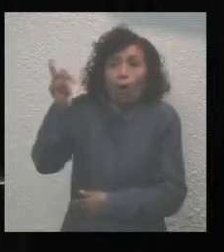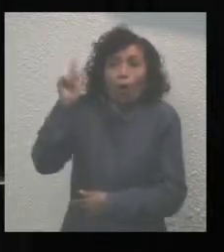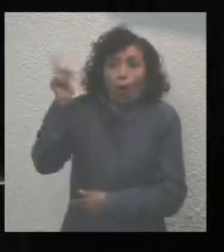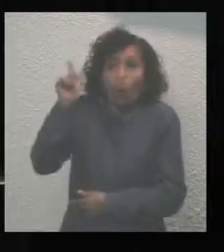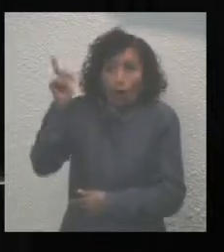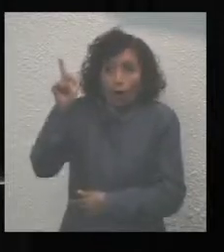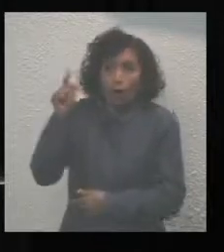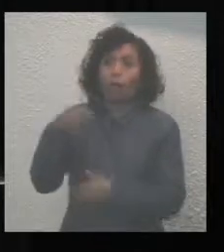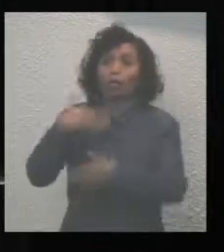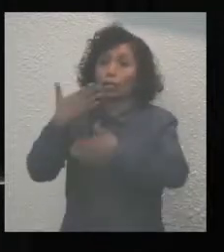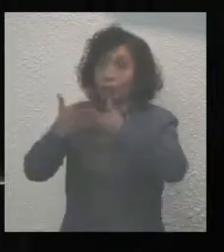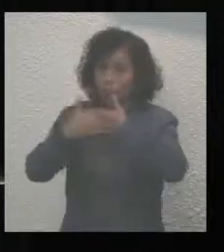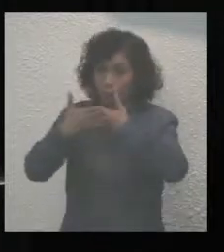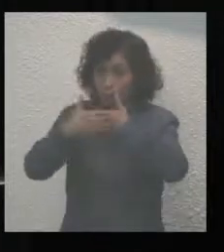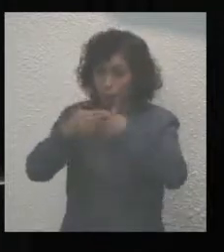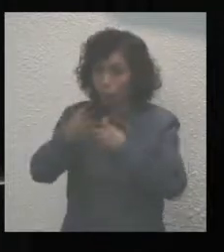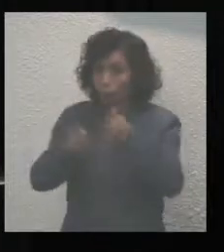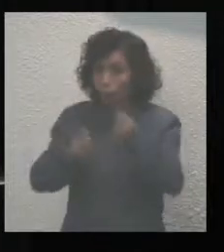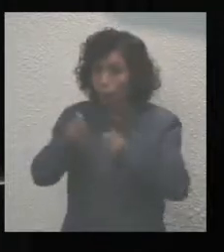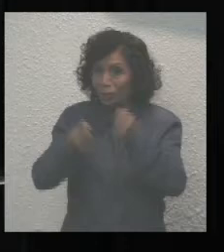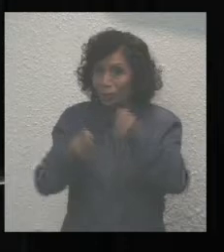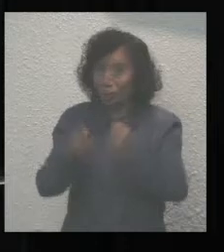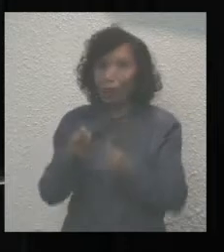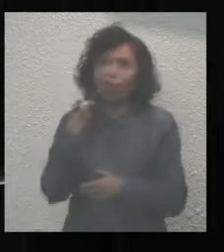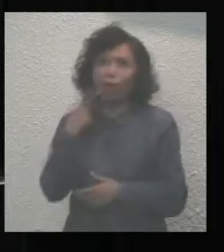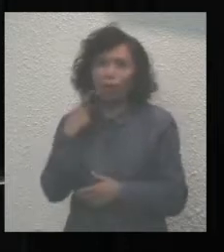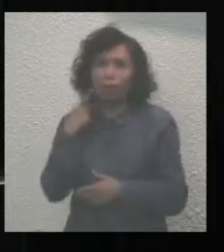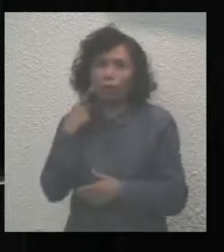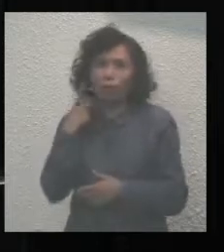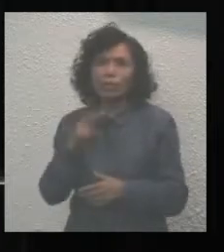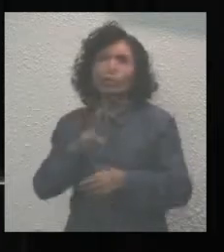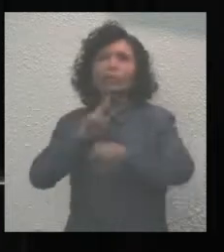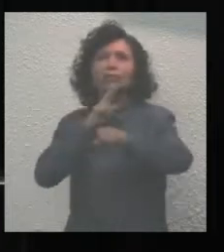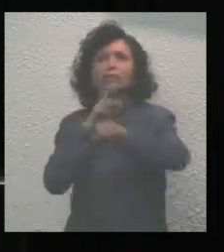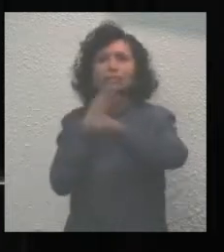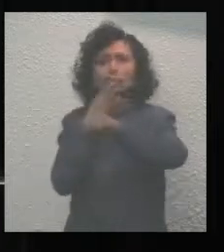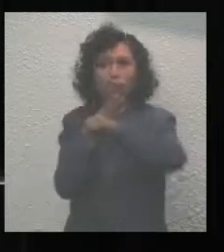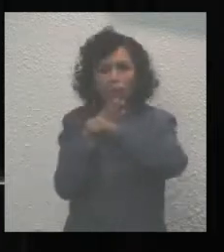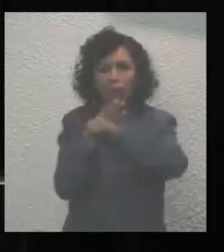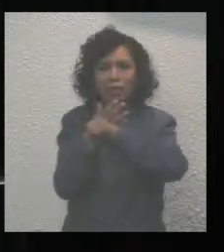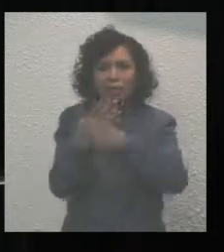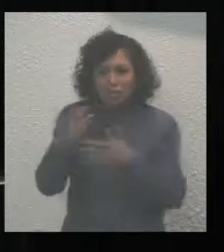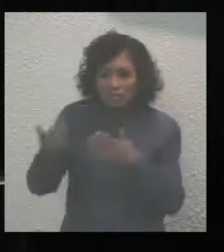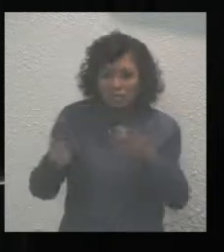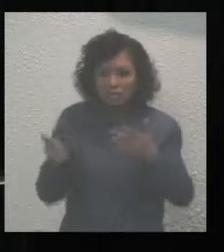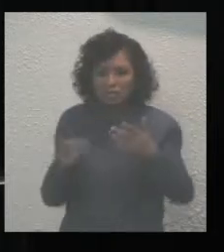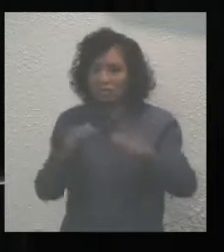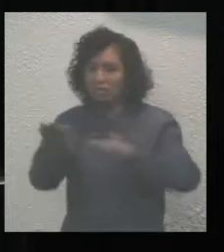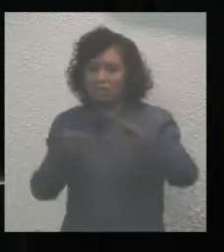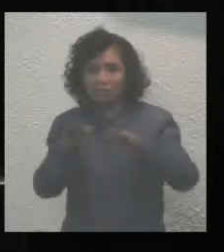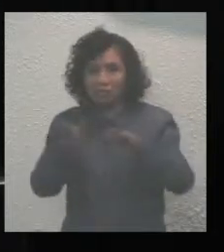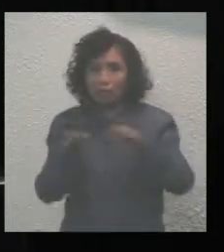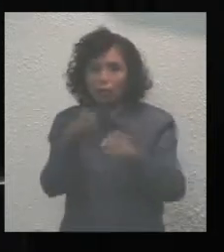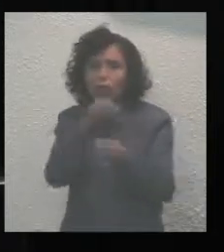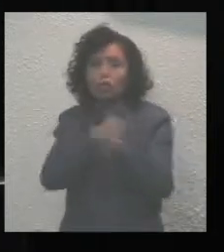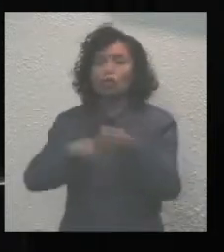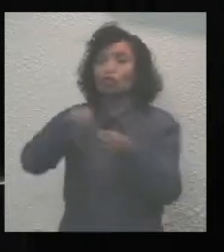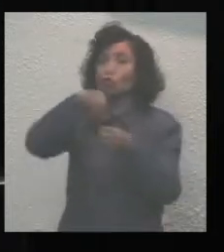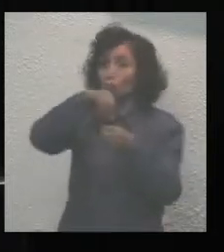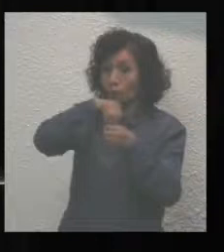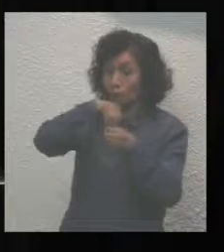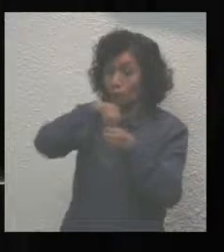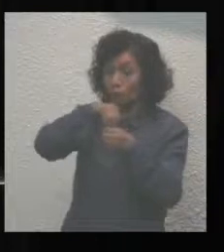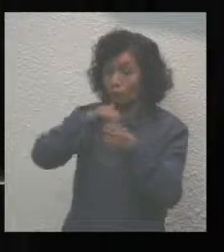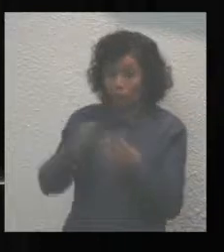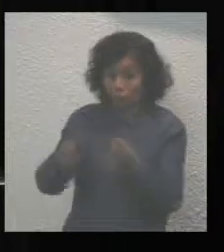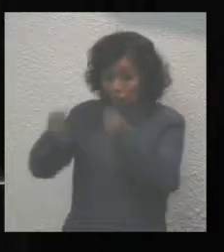administración impulse una política pública responsable, activa e incluyente, en la que se atienda la seguridad